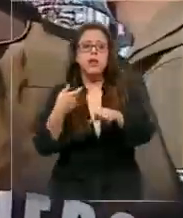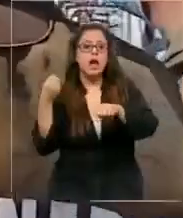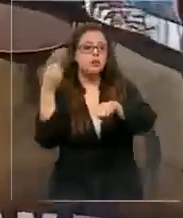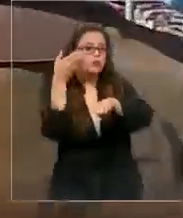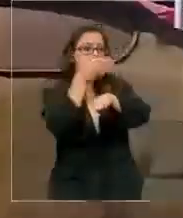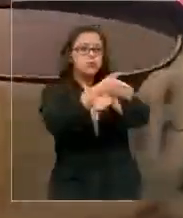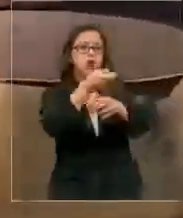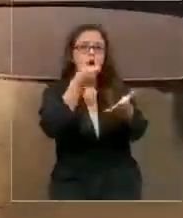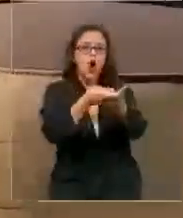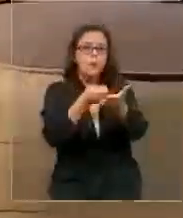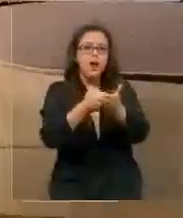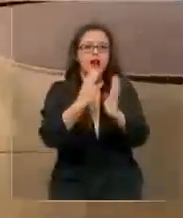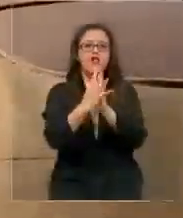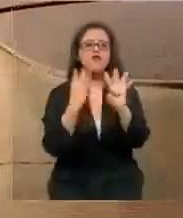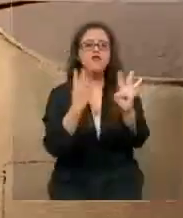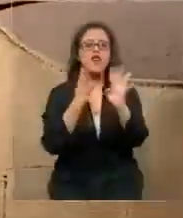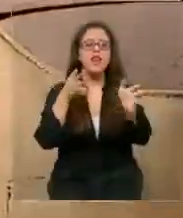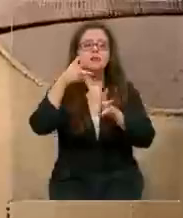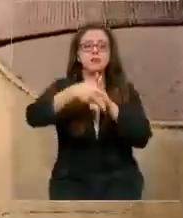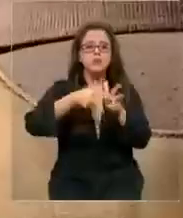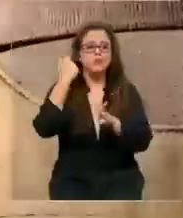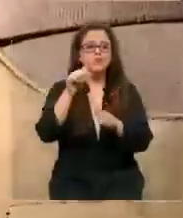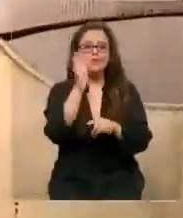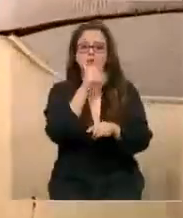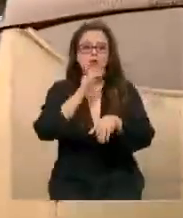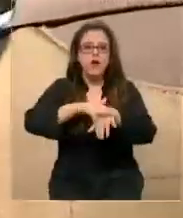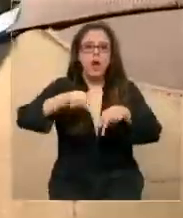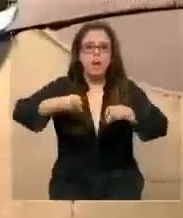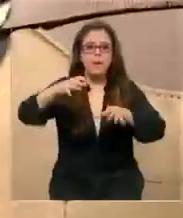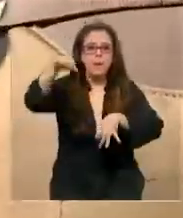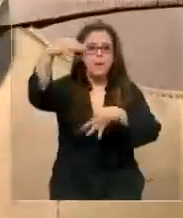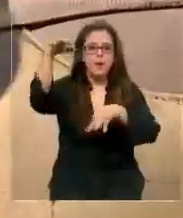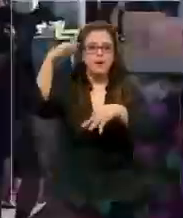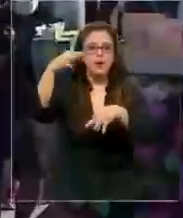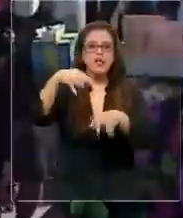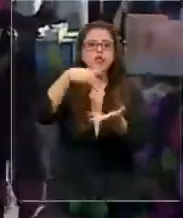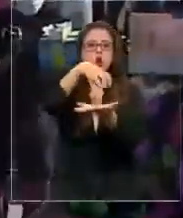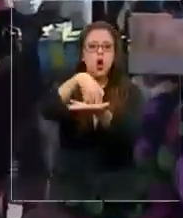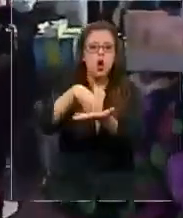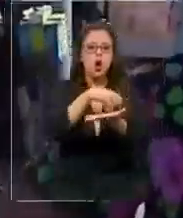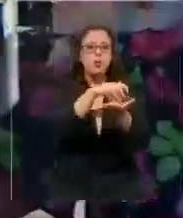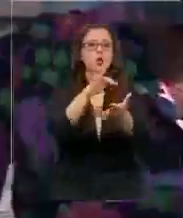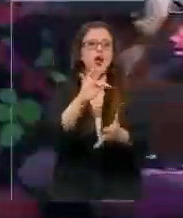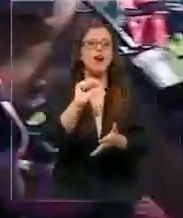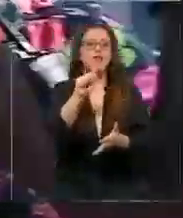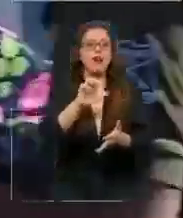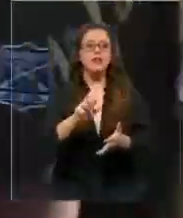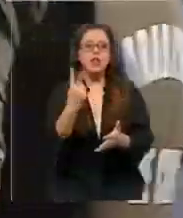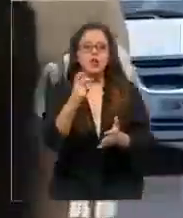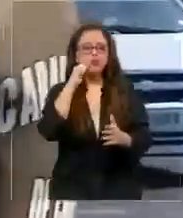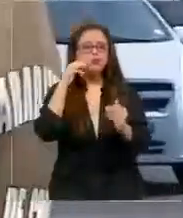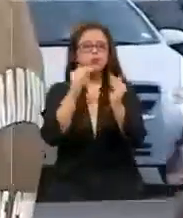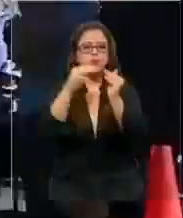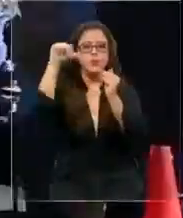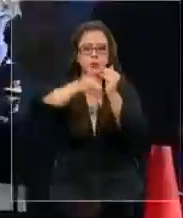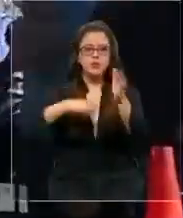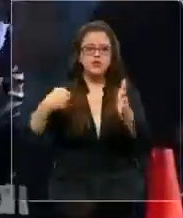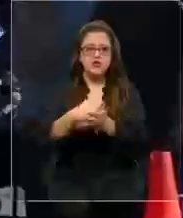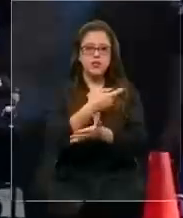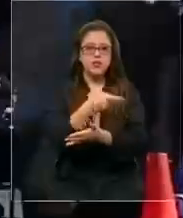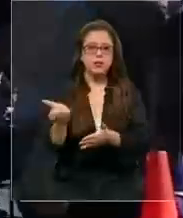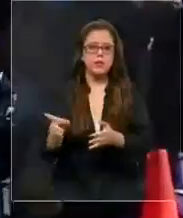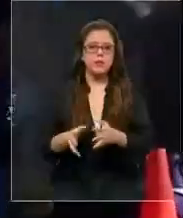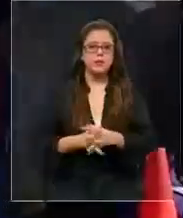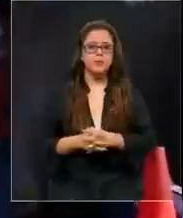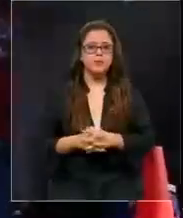en una feria de estación central y no portaban el permiso necesario en comunas en fase 2 que implica cuarentena total el fin de